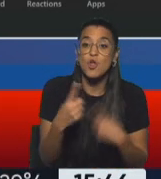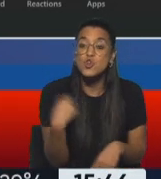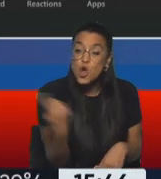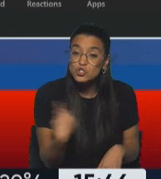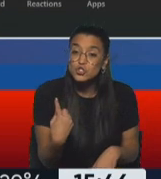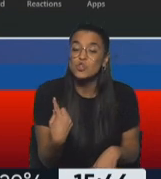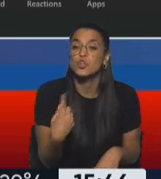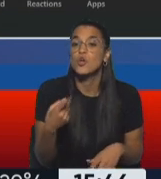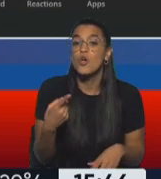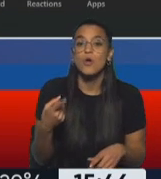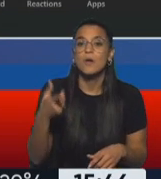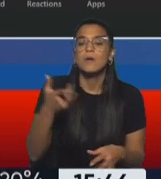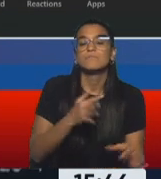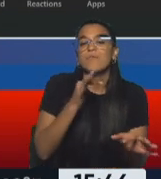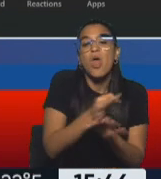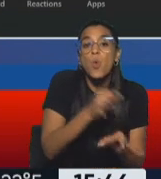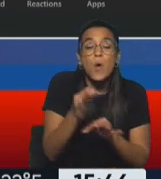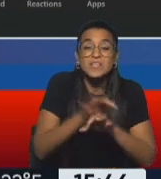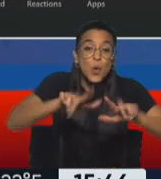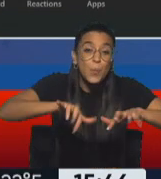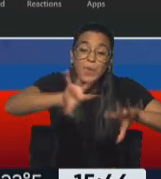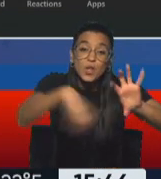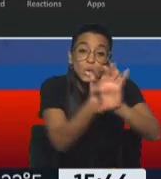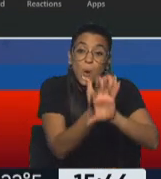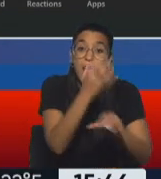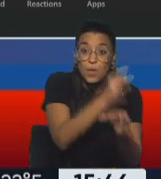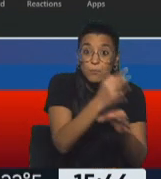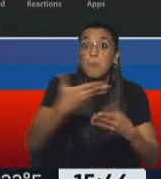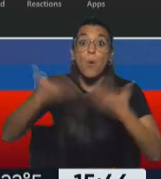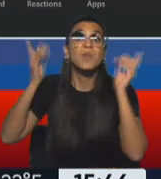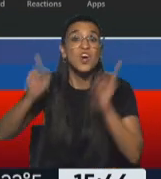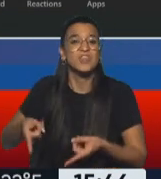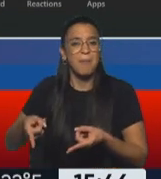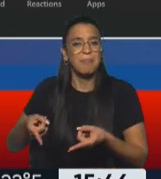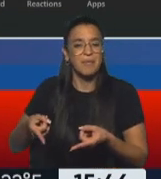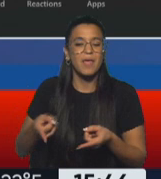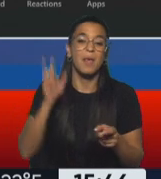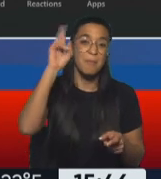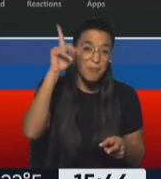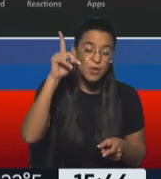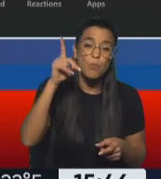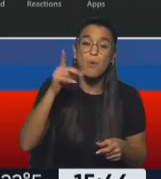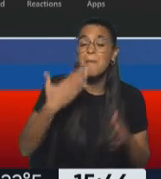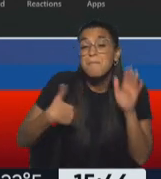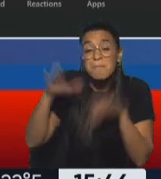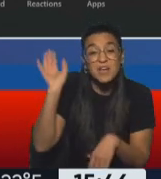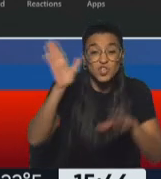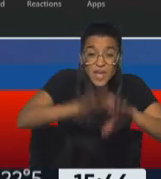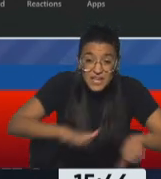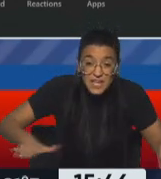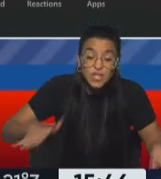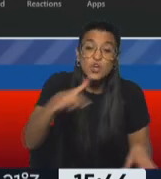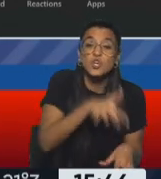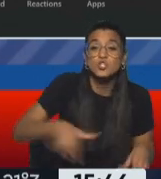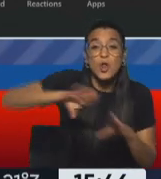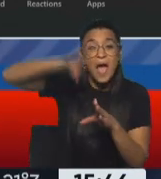seguimos con educación virtual en todos los colegios, incluyendo colegios públicos, y en el Perú la mayoría de niños que están en la